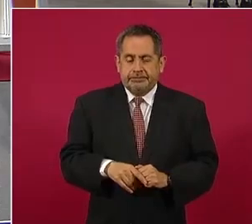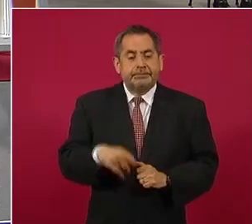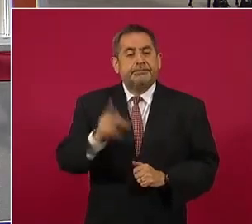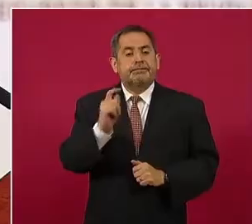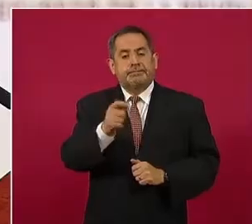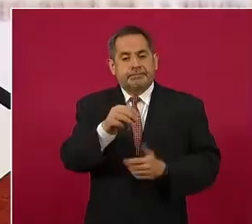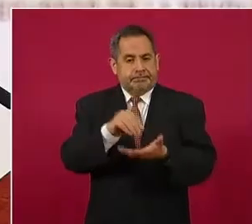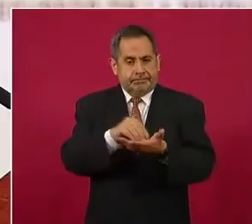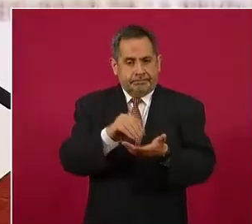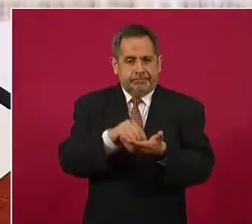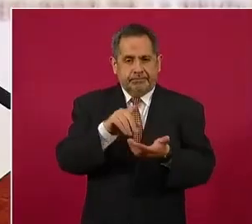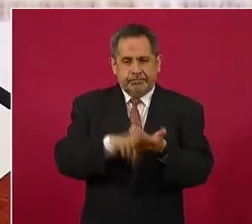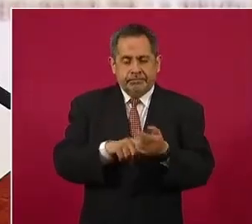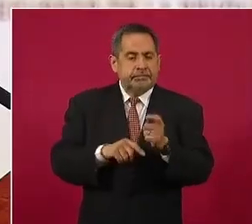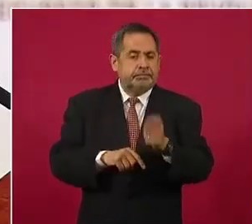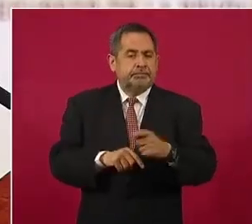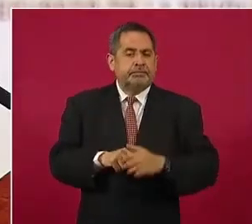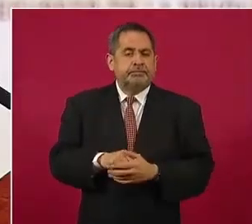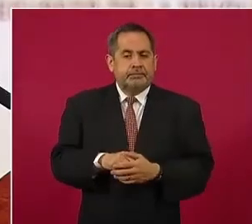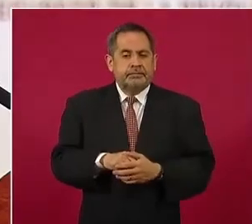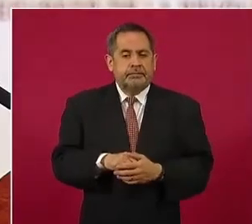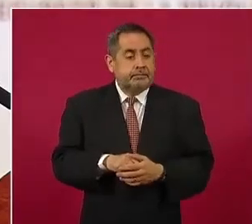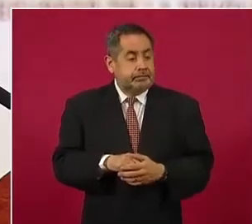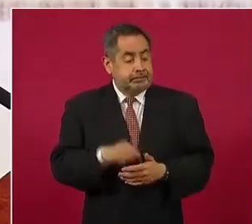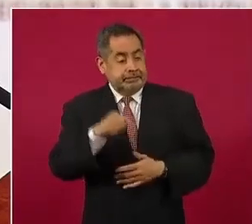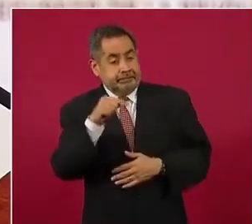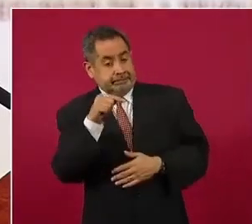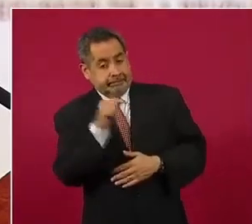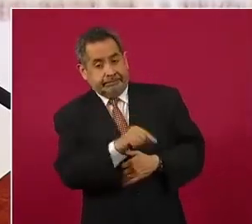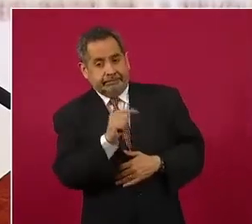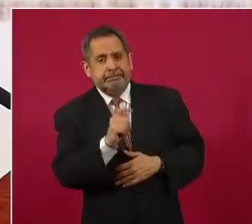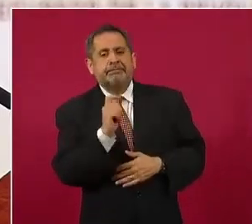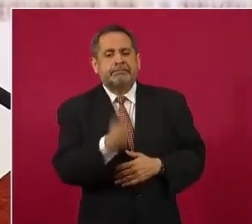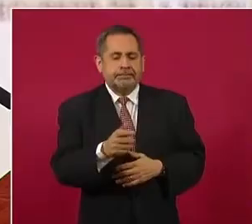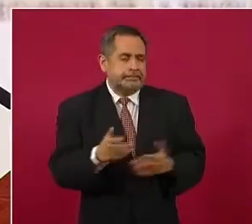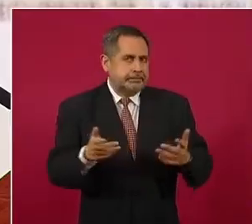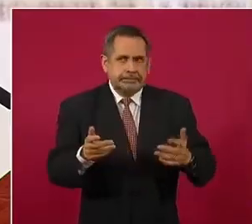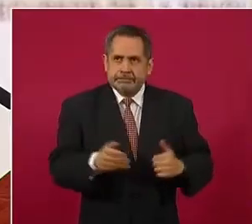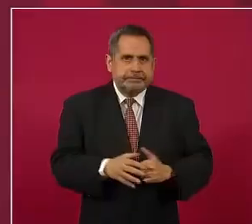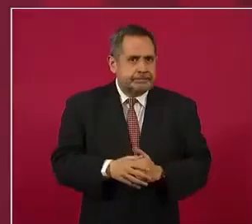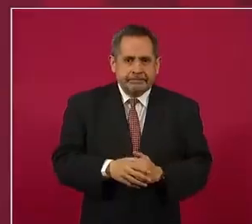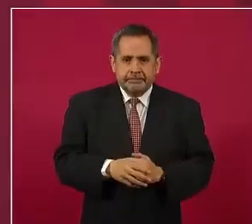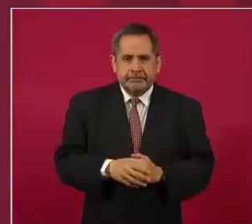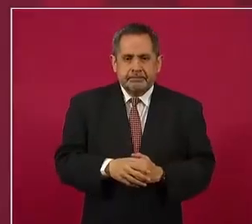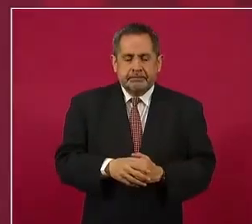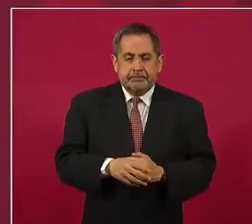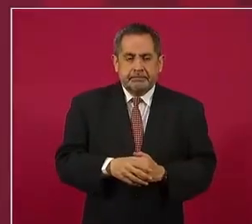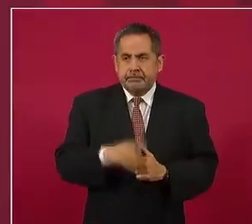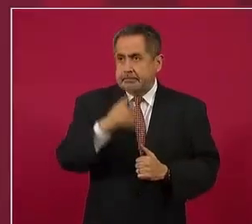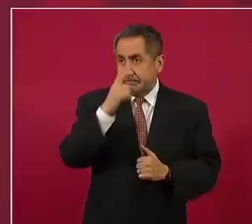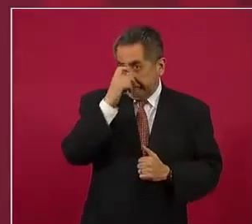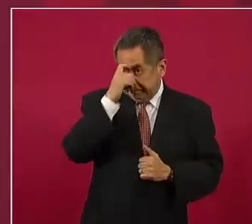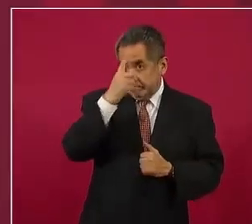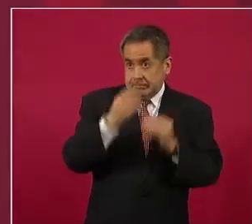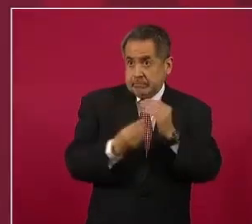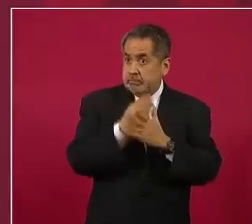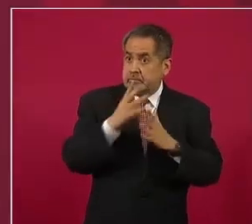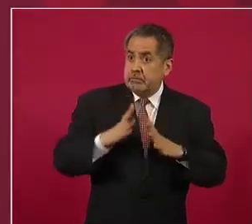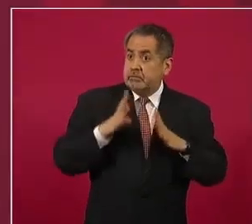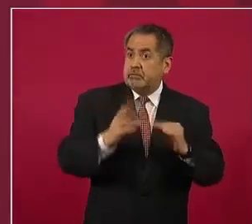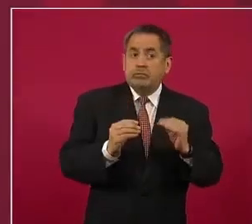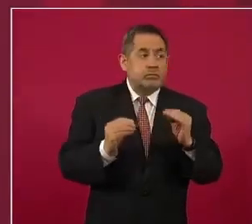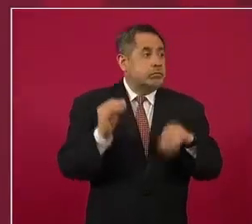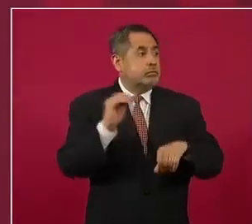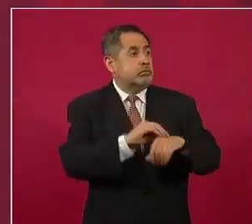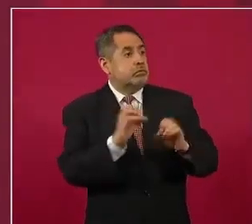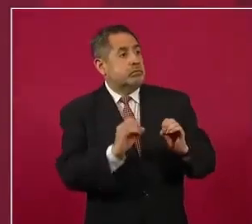se atrevieron a crear estos instrumentos